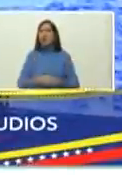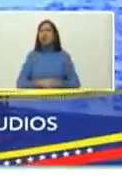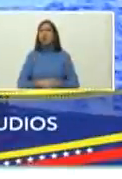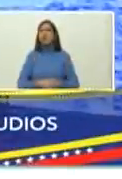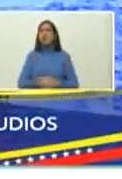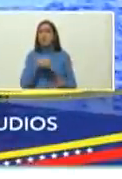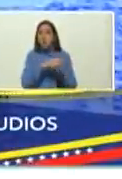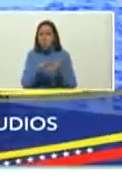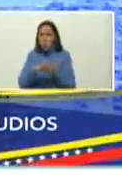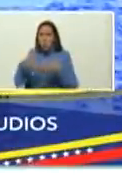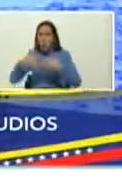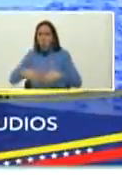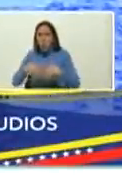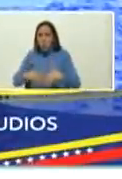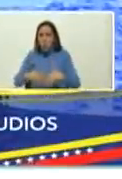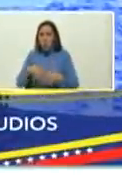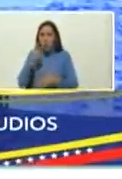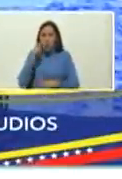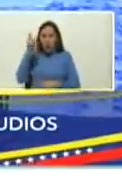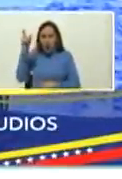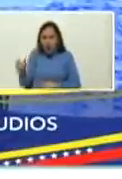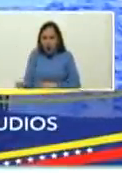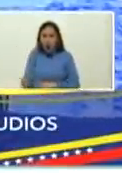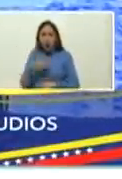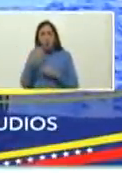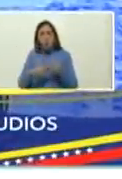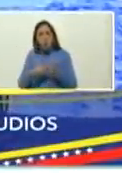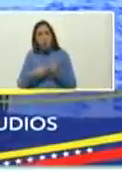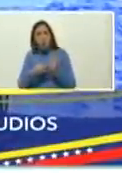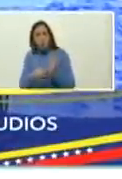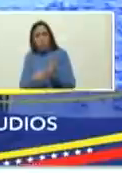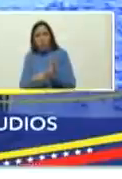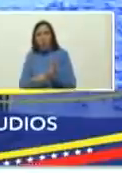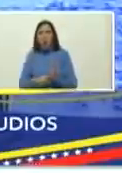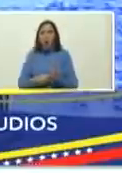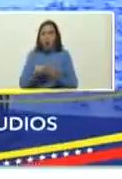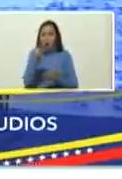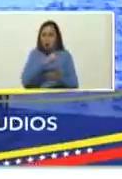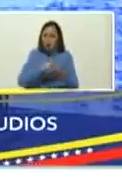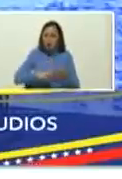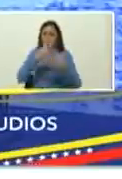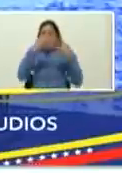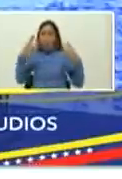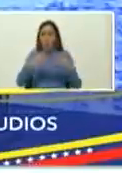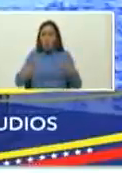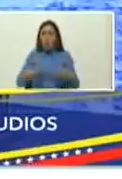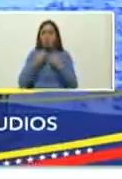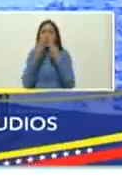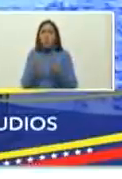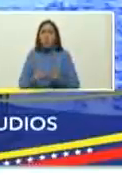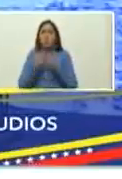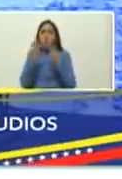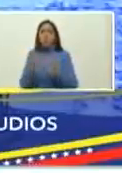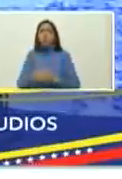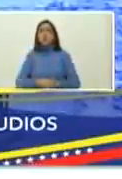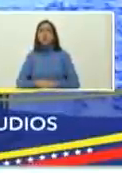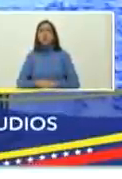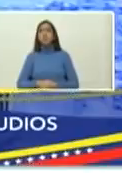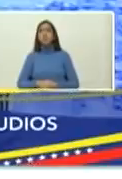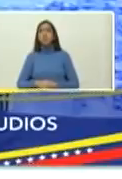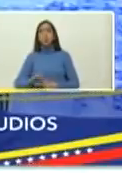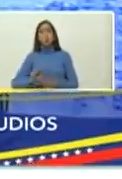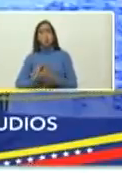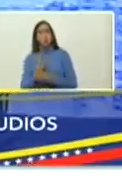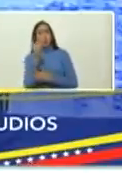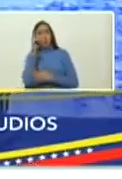Francisco Martín personaje real protagonista y narrador y de esta historia arriba a la recién fundada